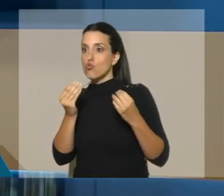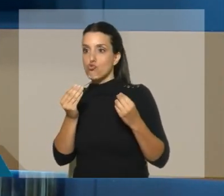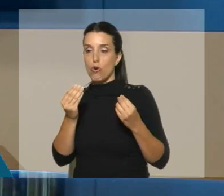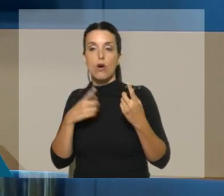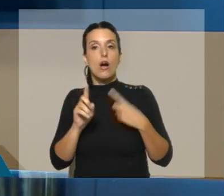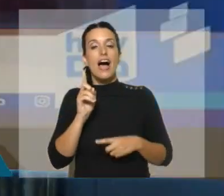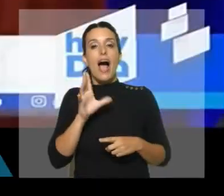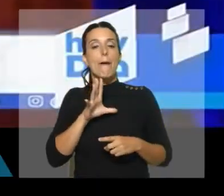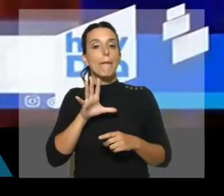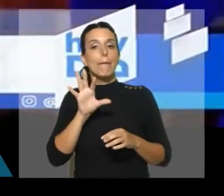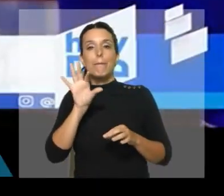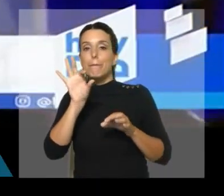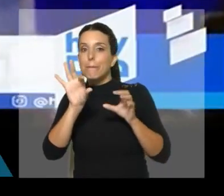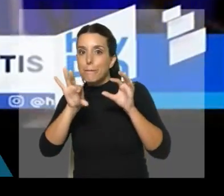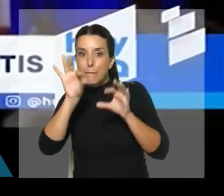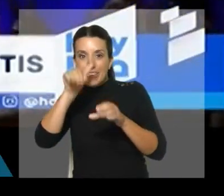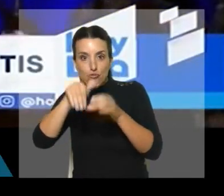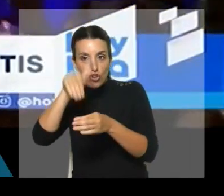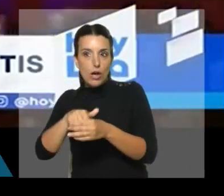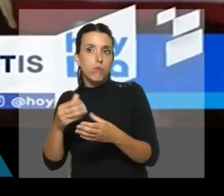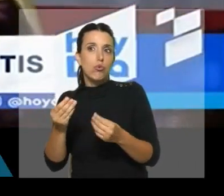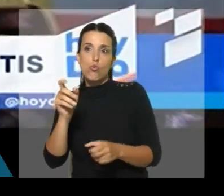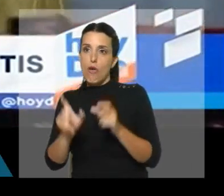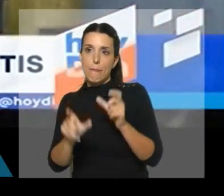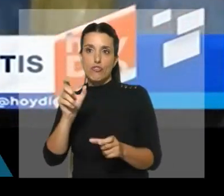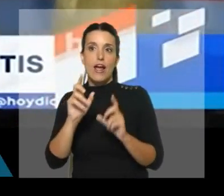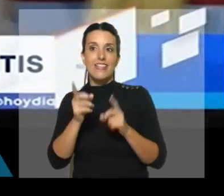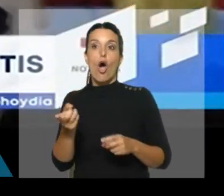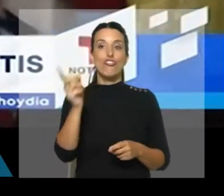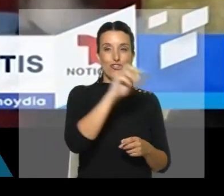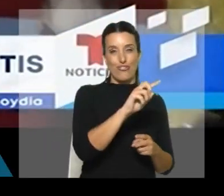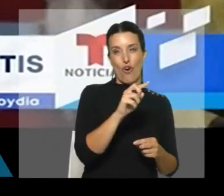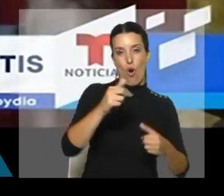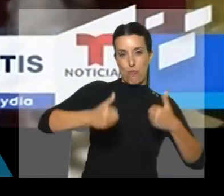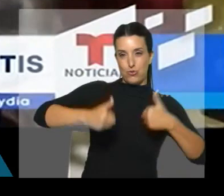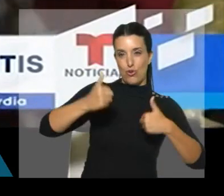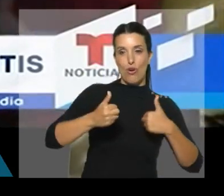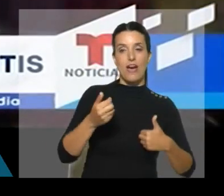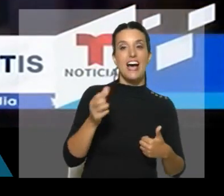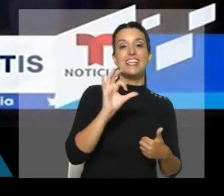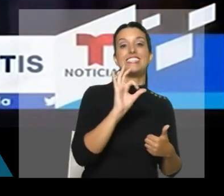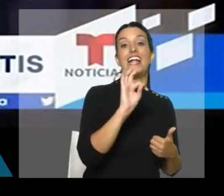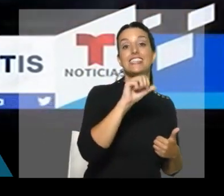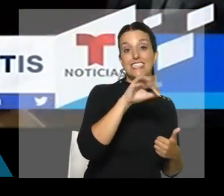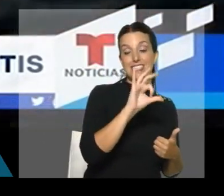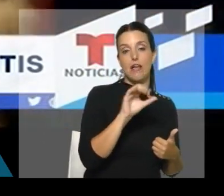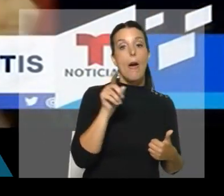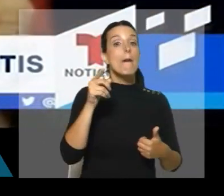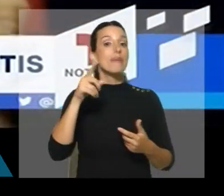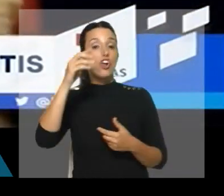tiene un caudal electoral muy importante, es alguien que además, ahí vemos a Ron DeSantis en pantalla, es un hombre, Trump, que ha sabido